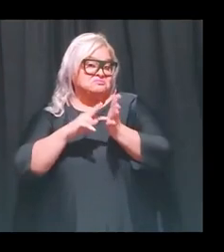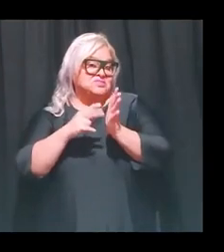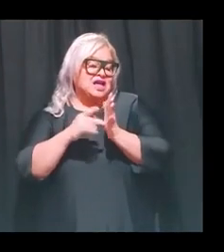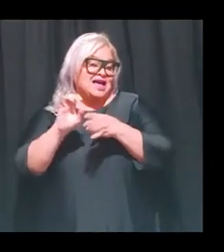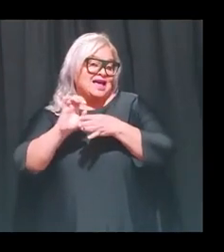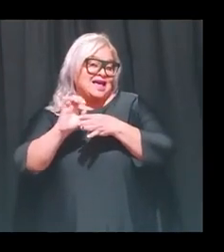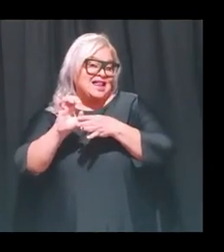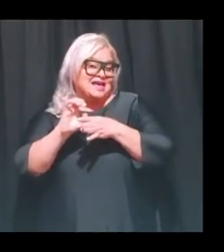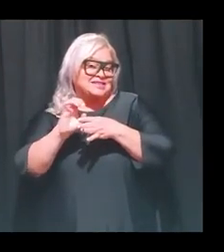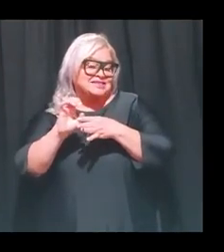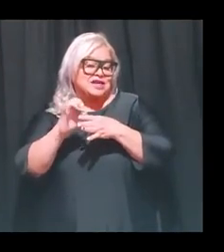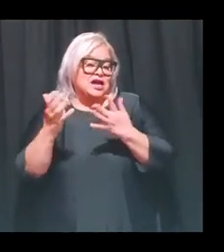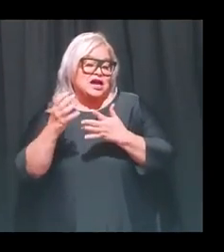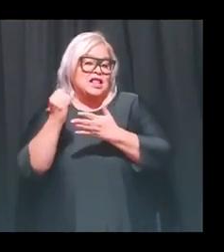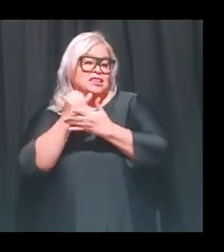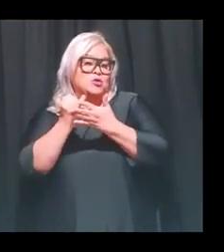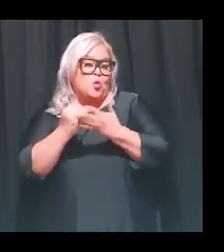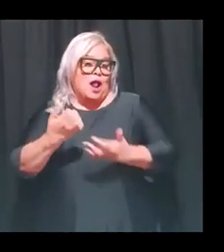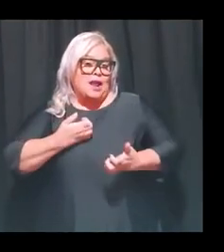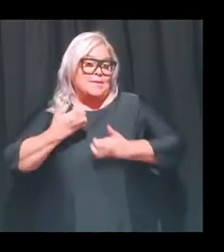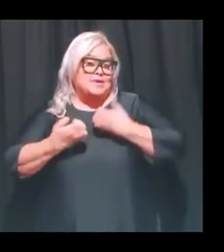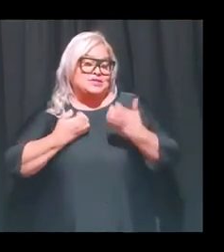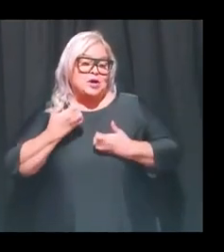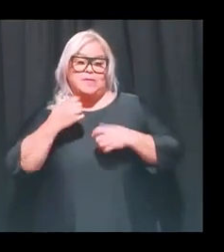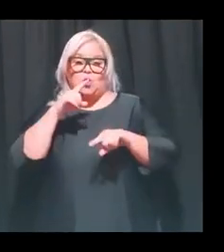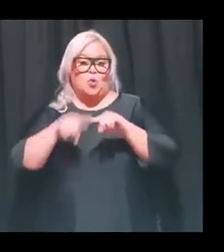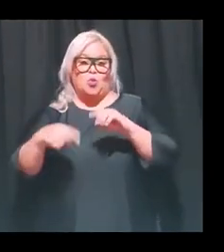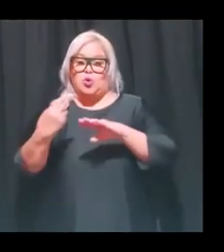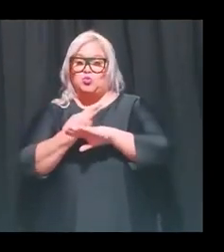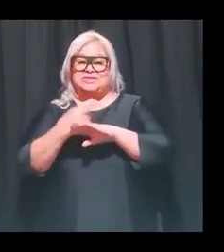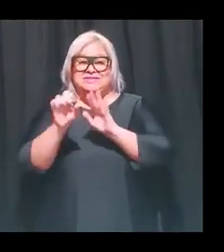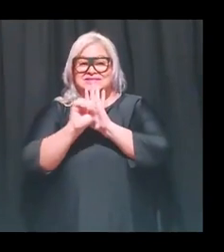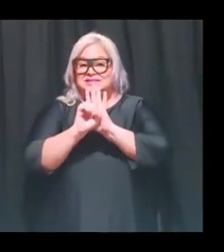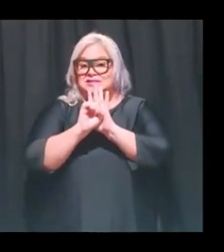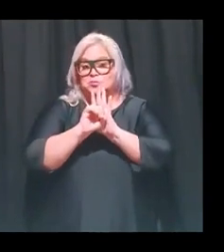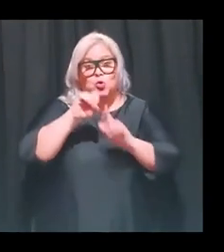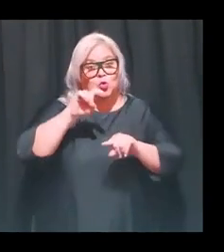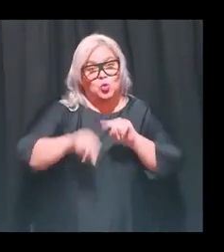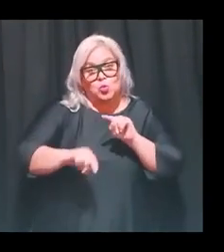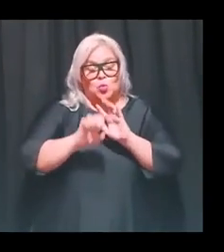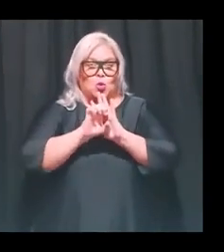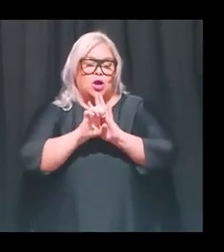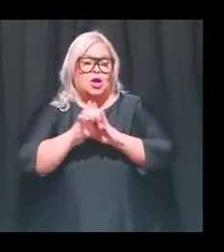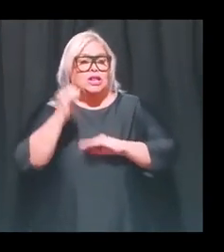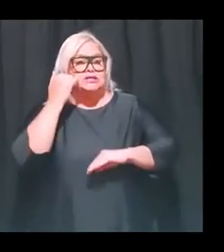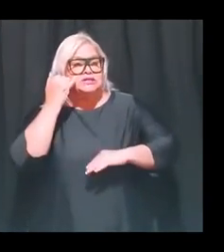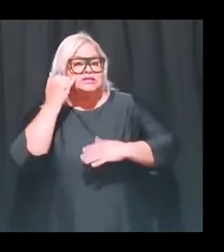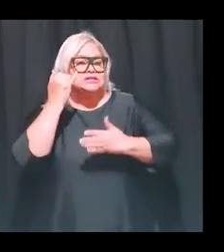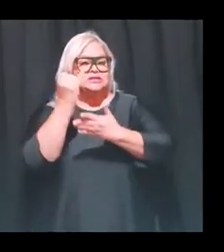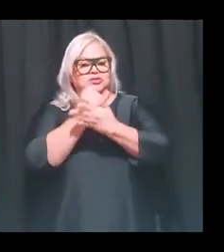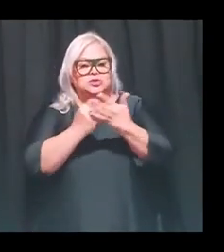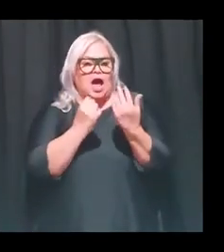ejercicio consistía en dibujar esa emoción, pero sin utilizar ningún símbolo. Por ejemplo, si estuvieran dibujando